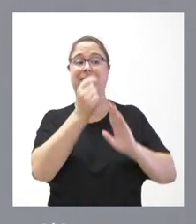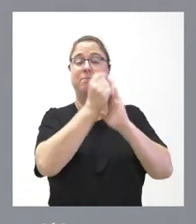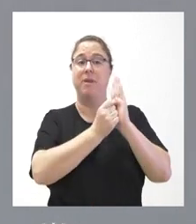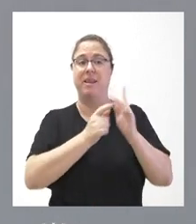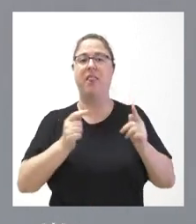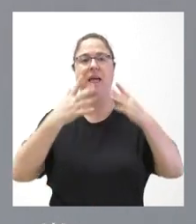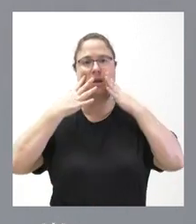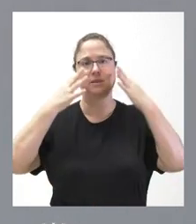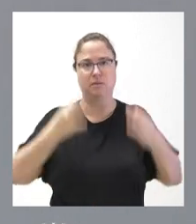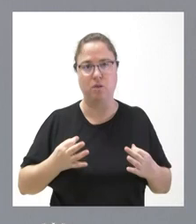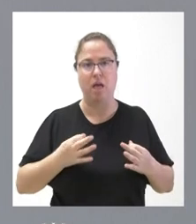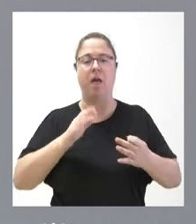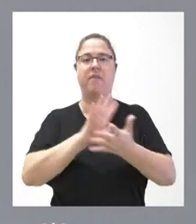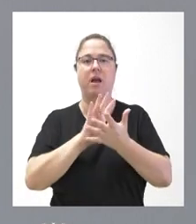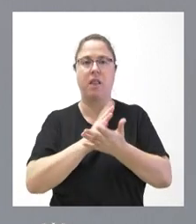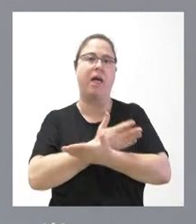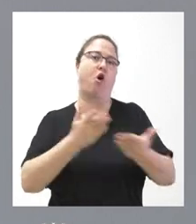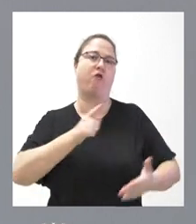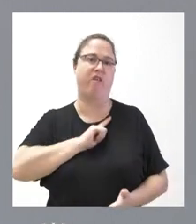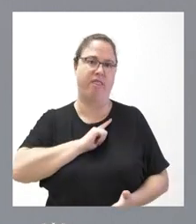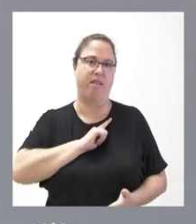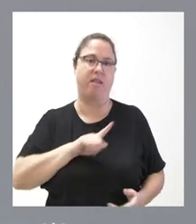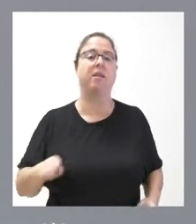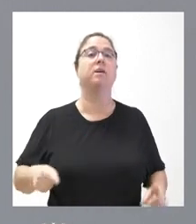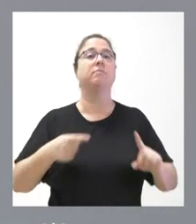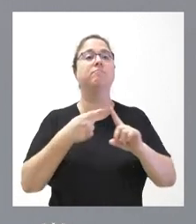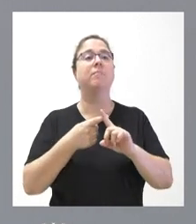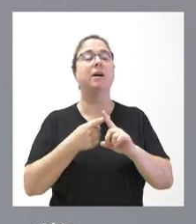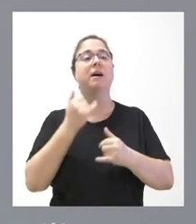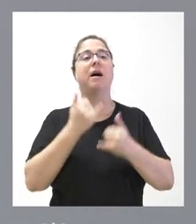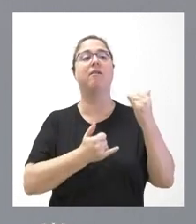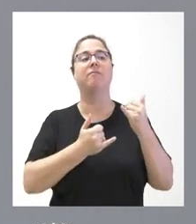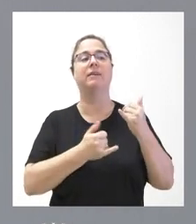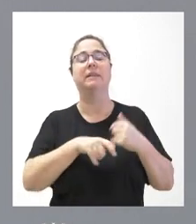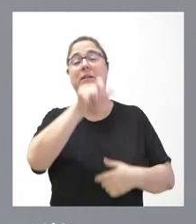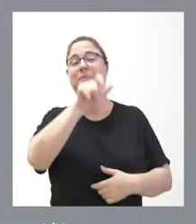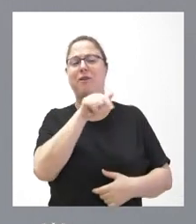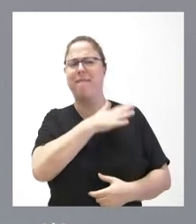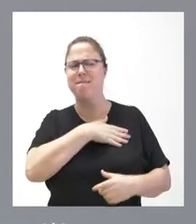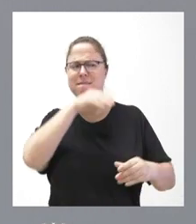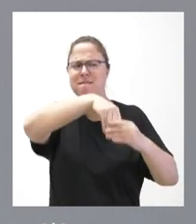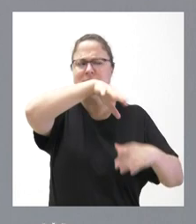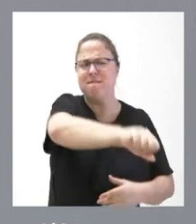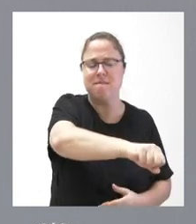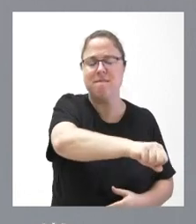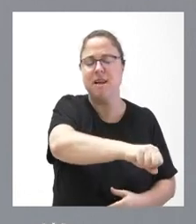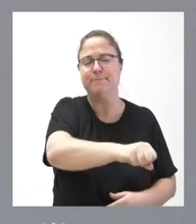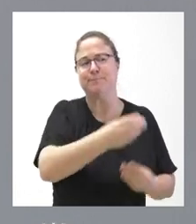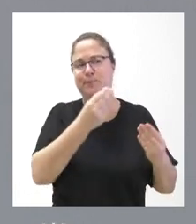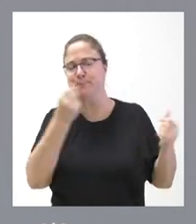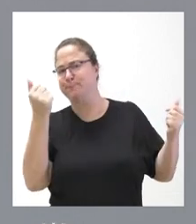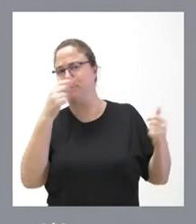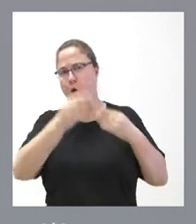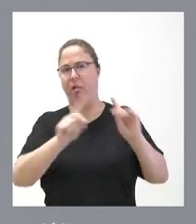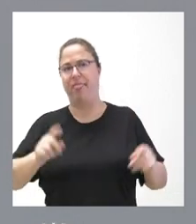seguridad dan tranquilidad dan confianza y además disuaden por otra parte a quien quiera cometer un delito de que lo